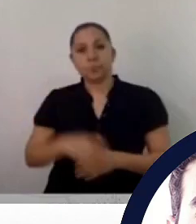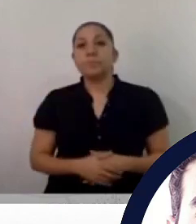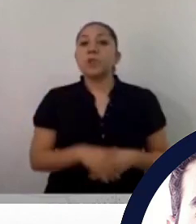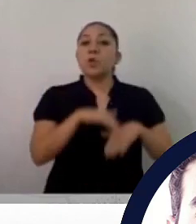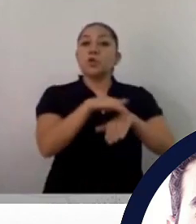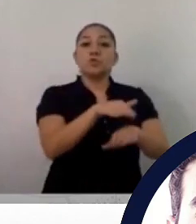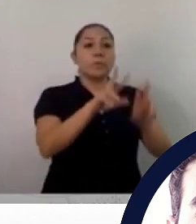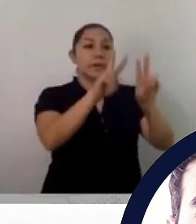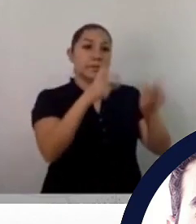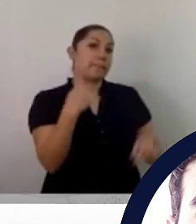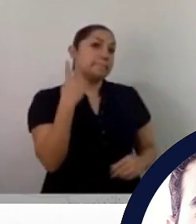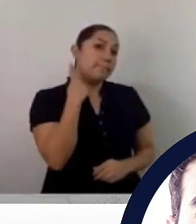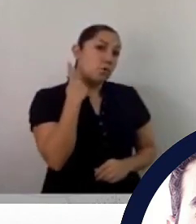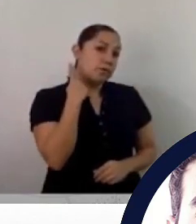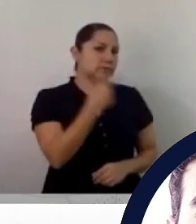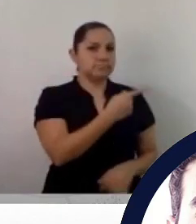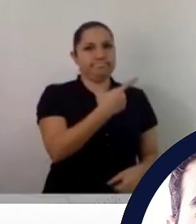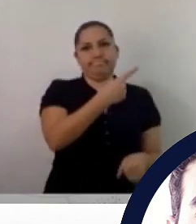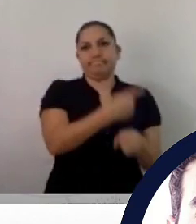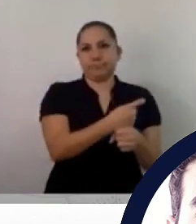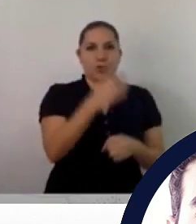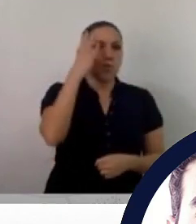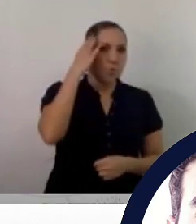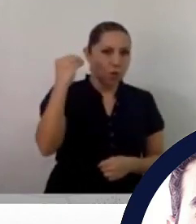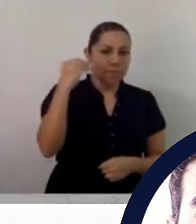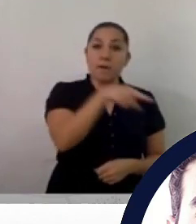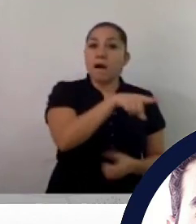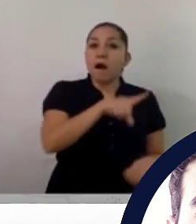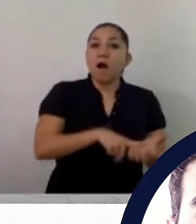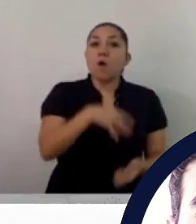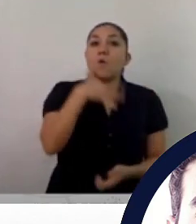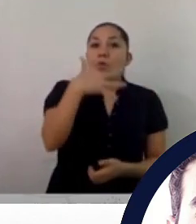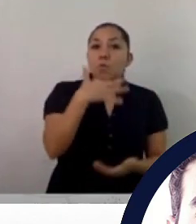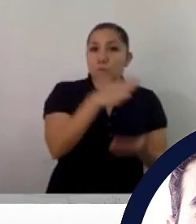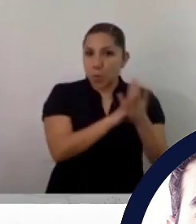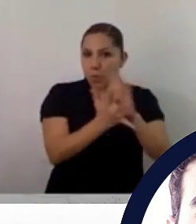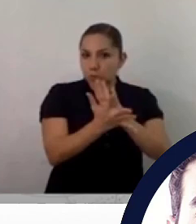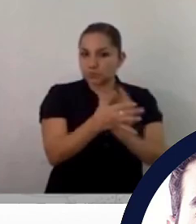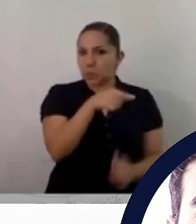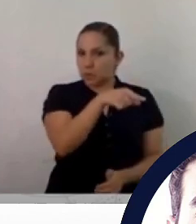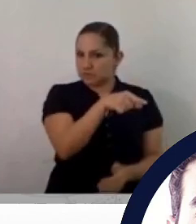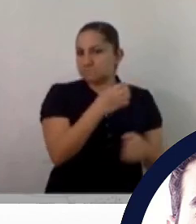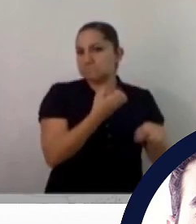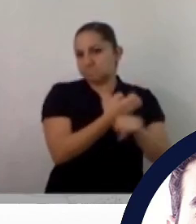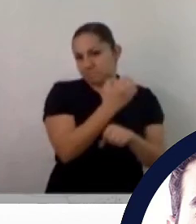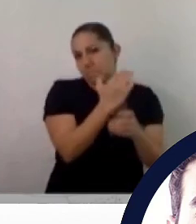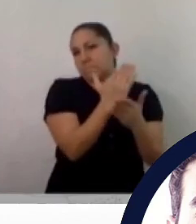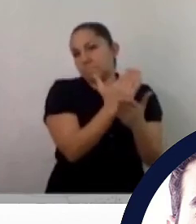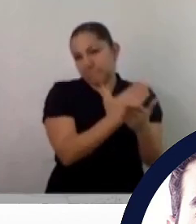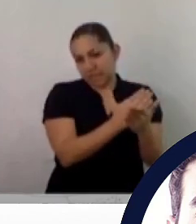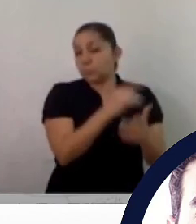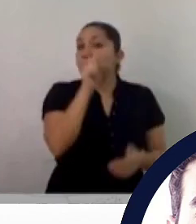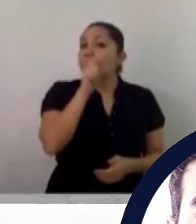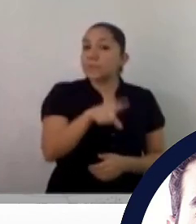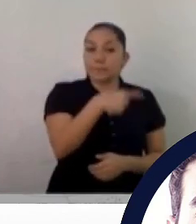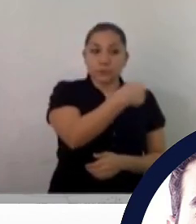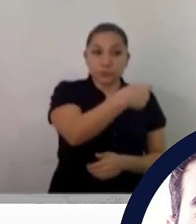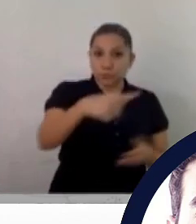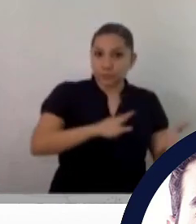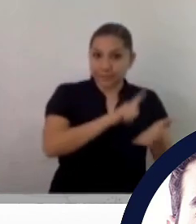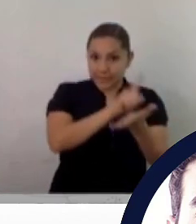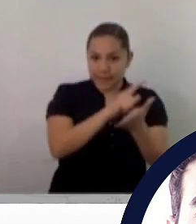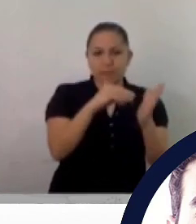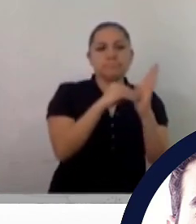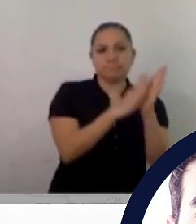embargo, no le va tan bien como para haber llegado a los tres primeros lugares del país. Y sin embargo, pues tiene